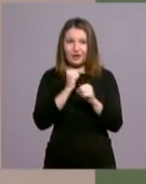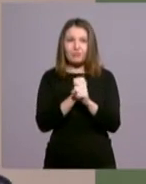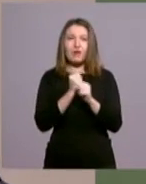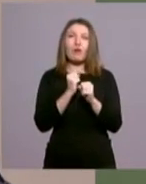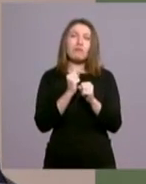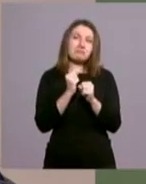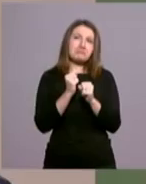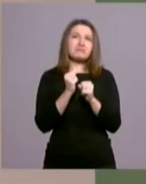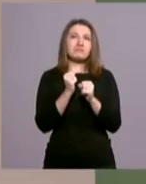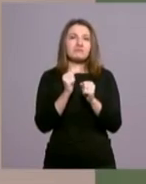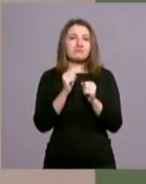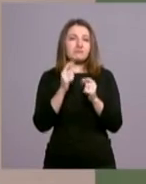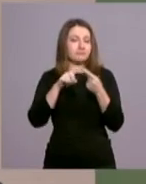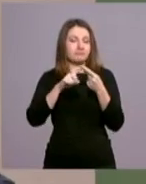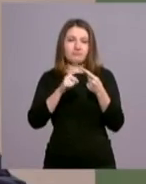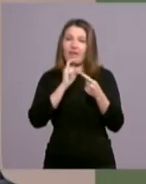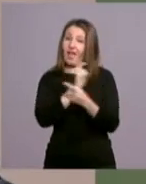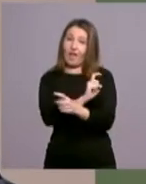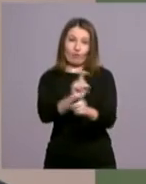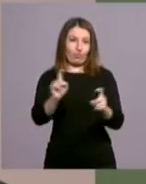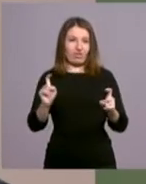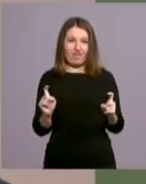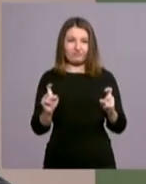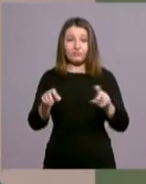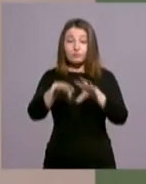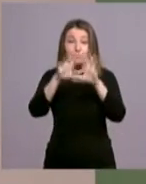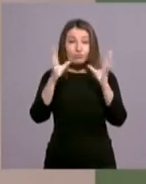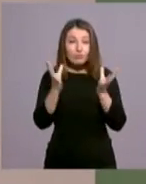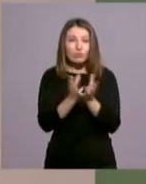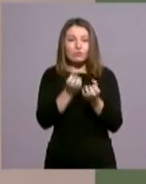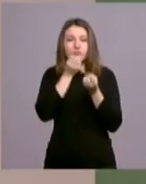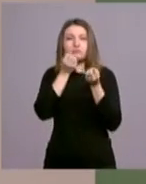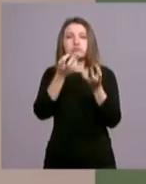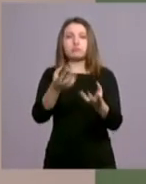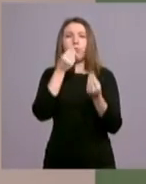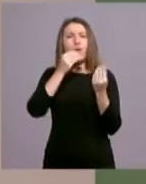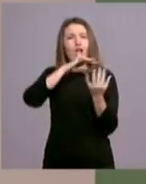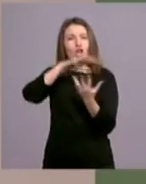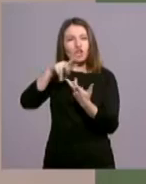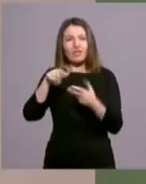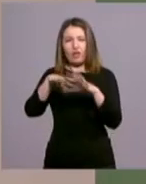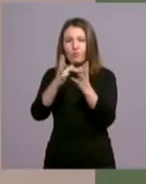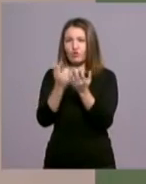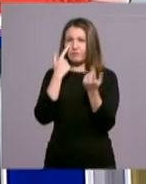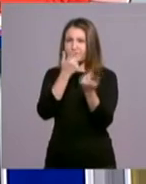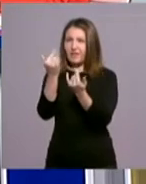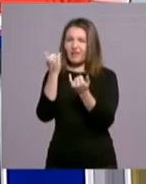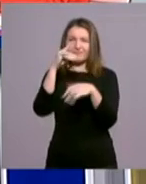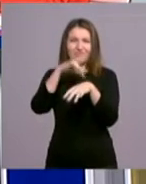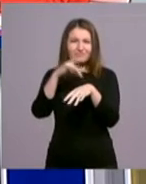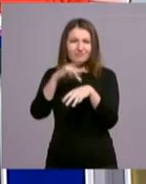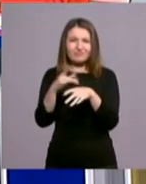Se pueden decir en títulos. Primera, anunciar. Anunciar al mundo, dar una buena noticia. Un mundo que está enfermo, un mundo que está